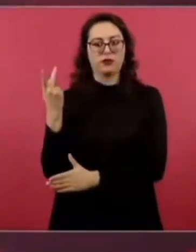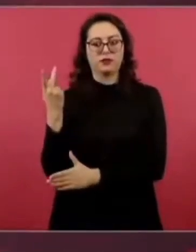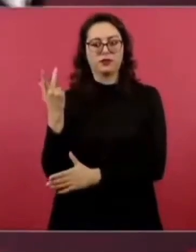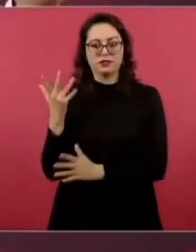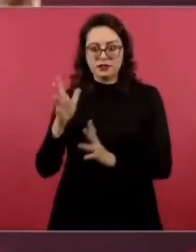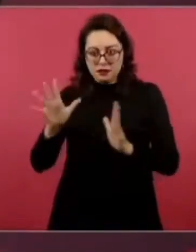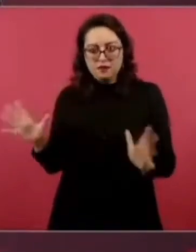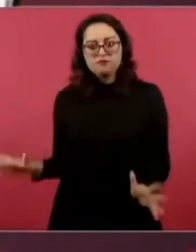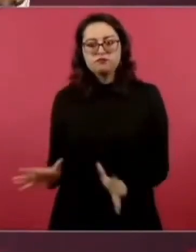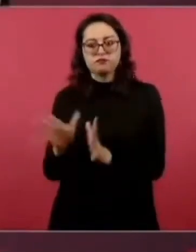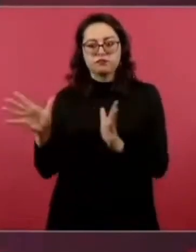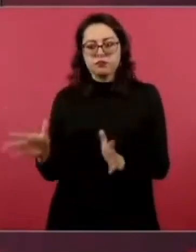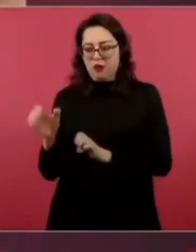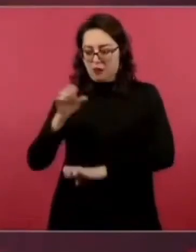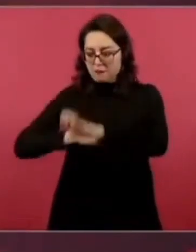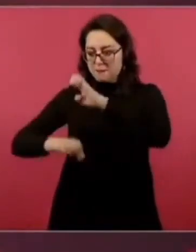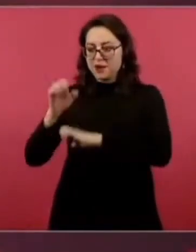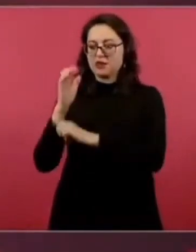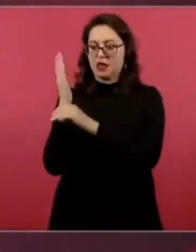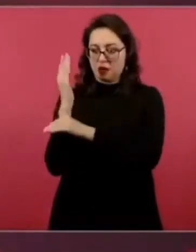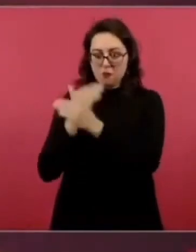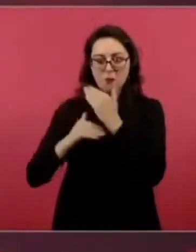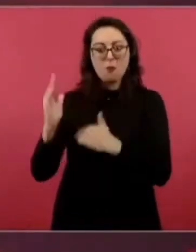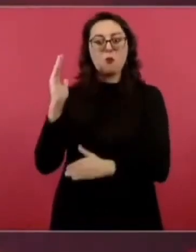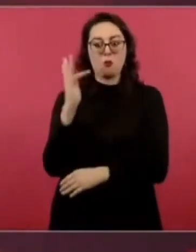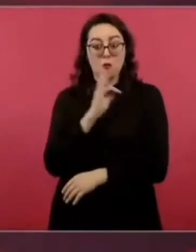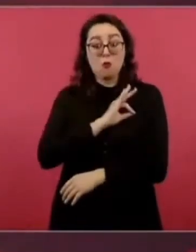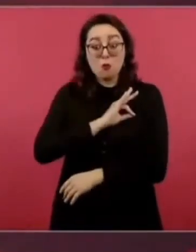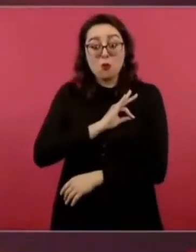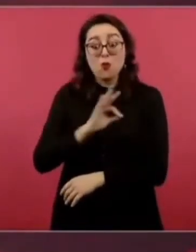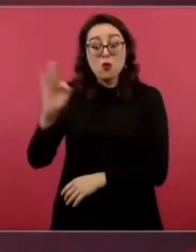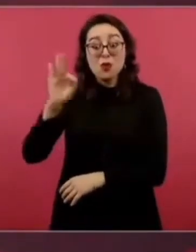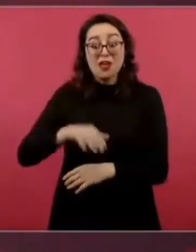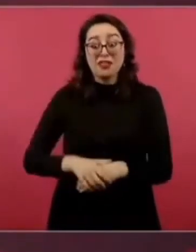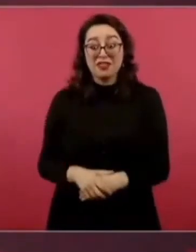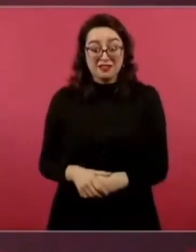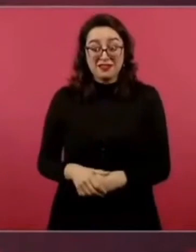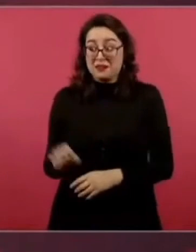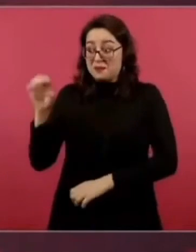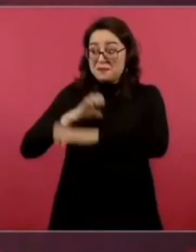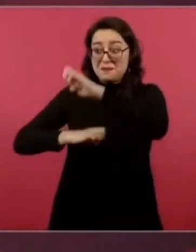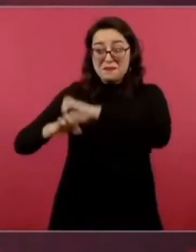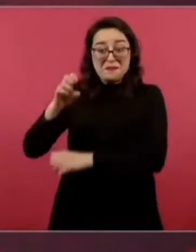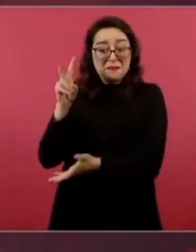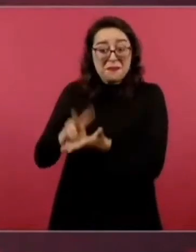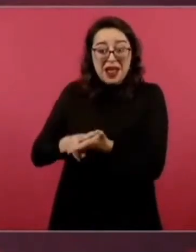echar a andar de nuevo. Esa empresa que es importantísima